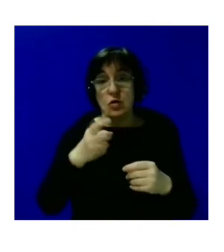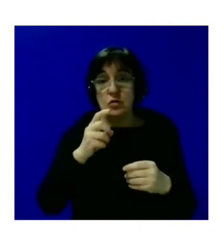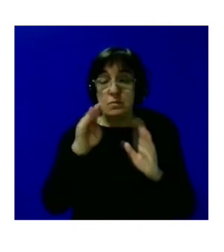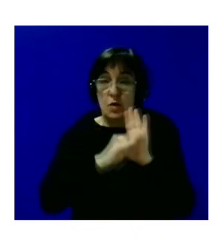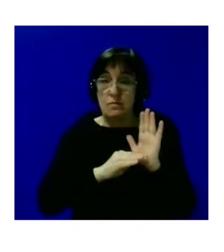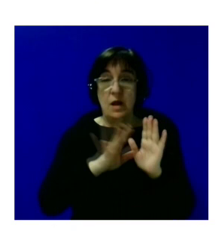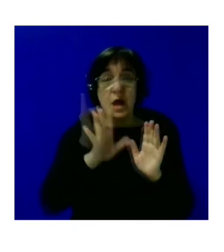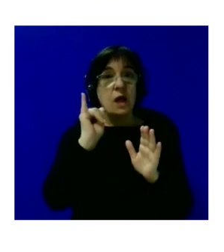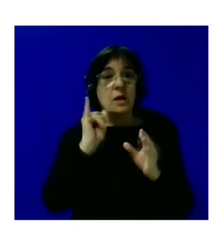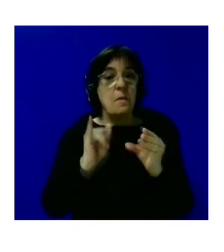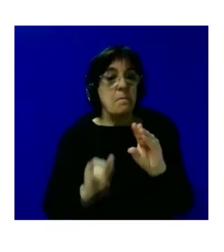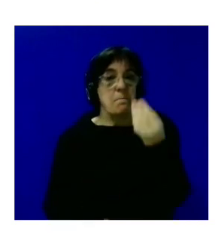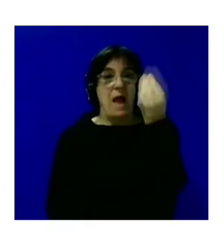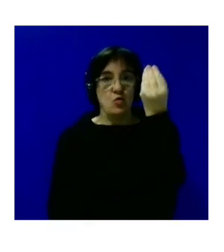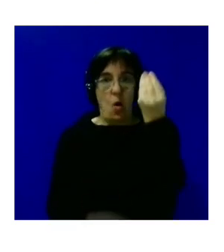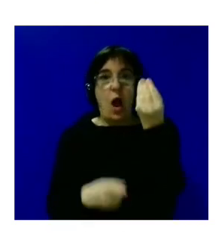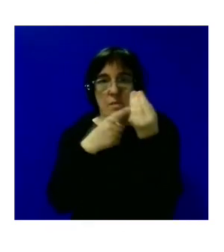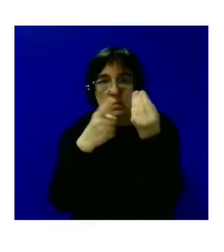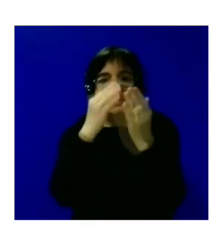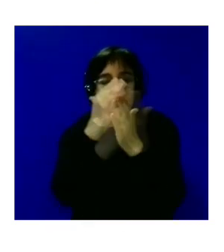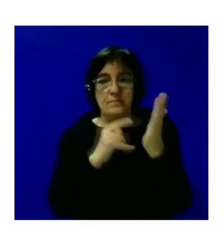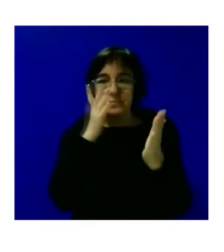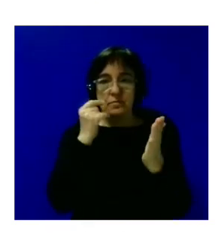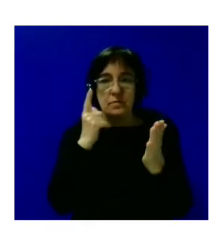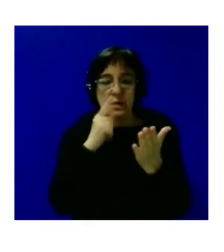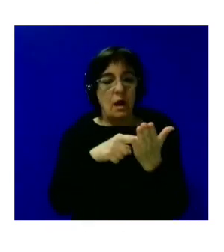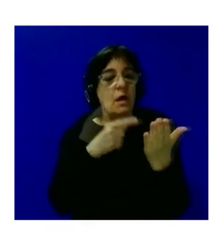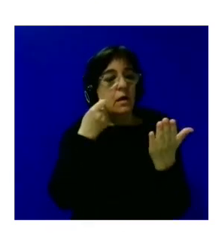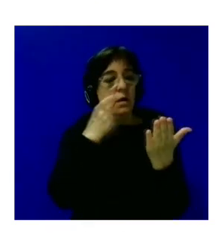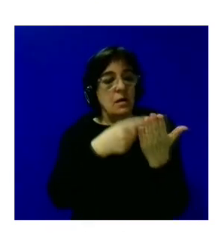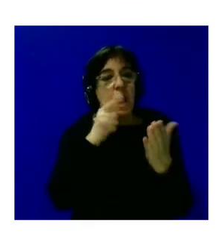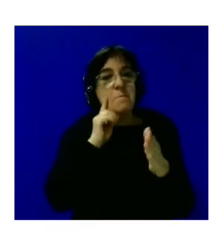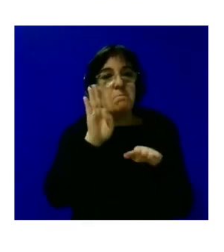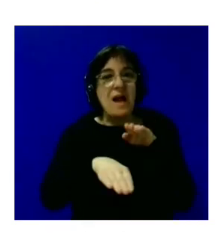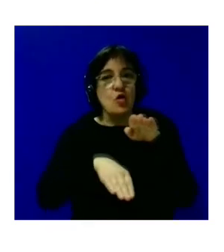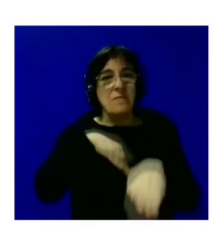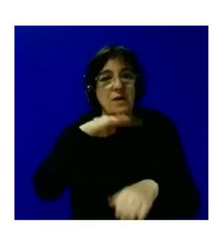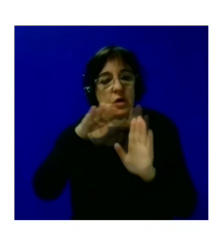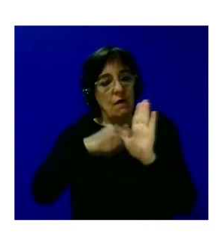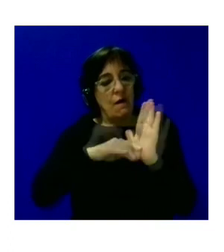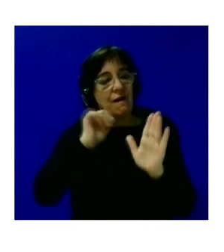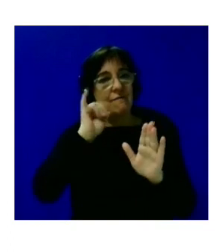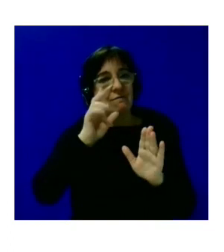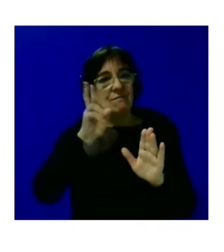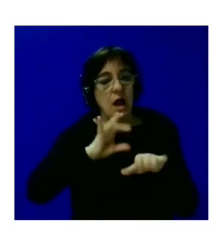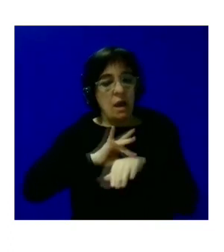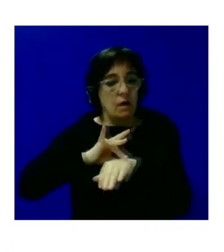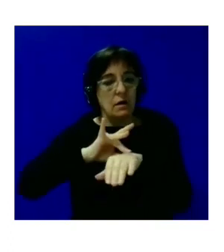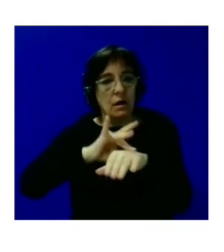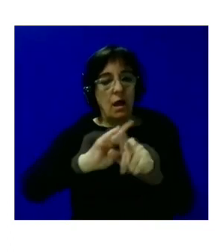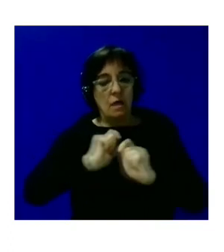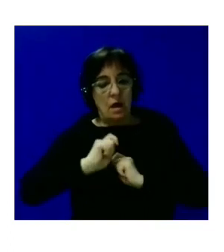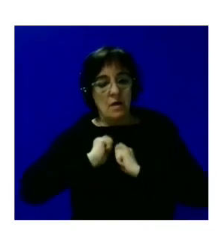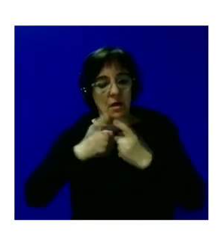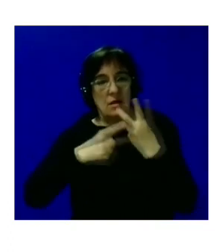que el que haya un manual donde realmente van esclareciendo como algunos pasos que puedan ser viables y que tienen que ver no